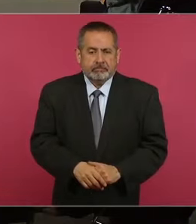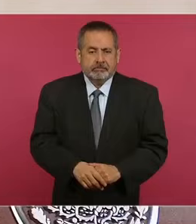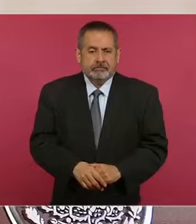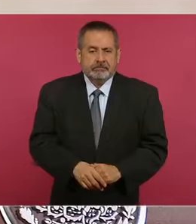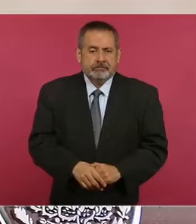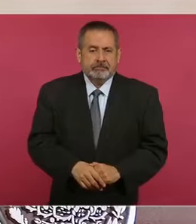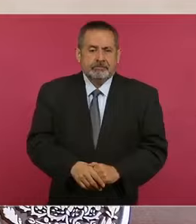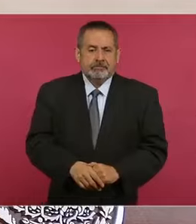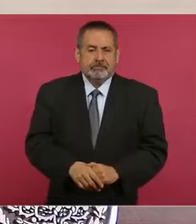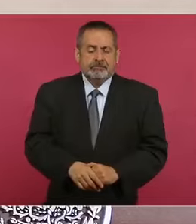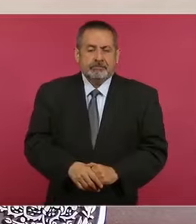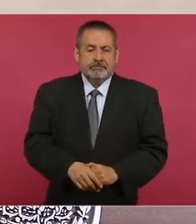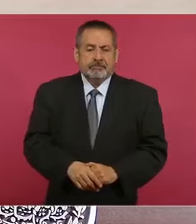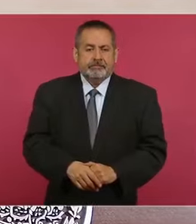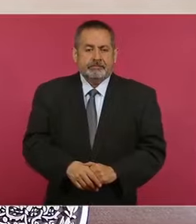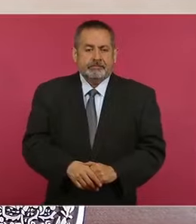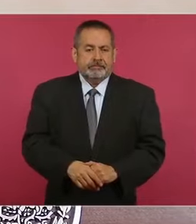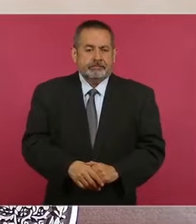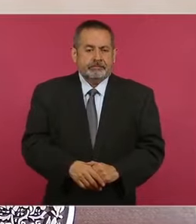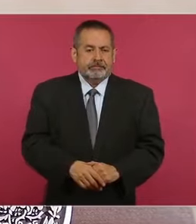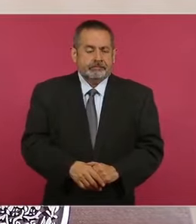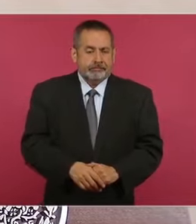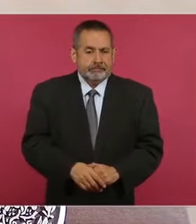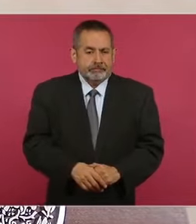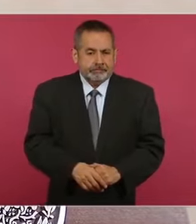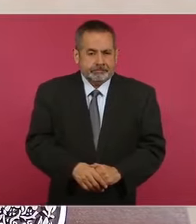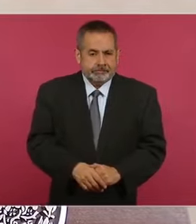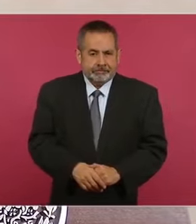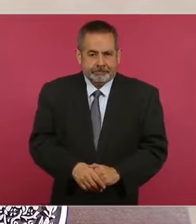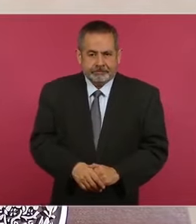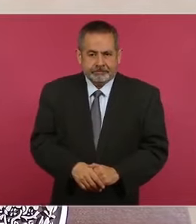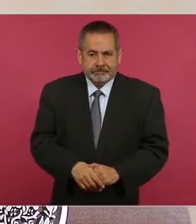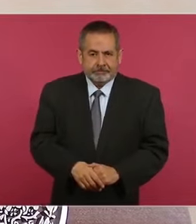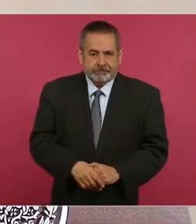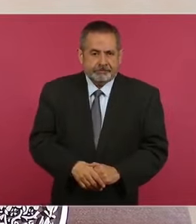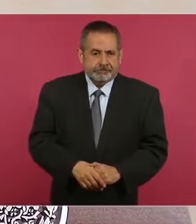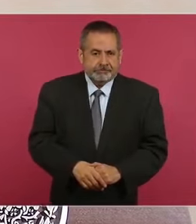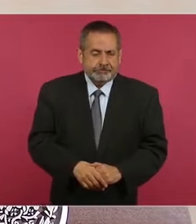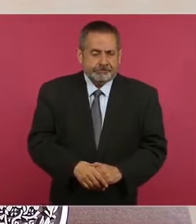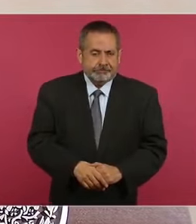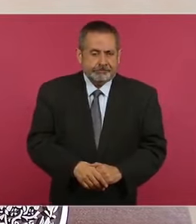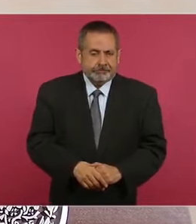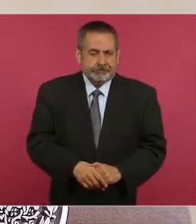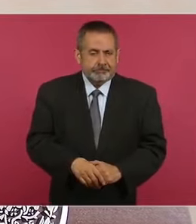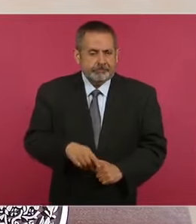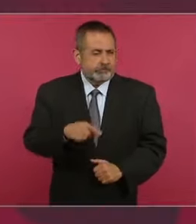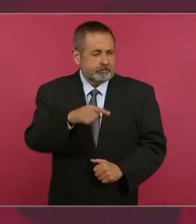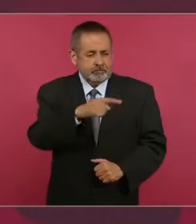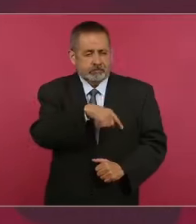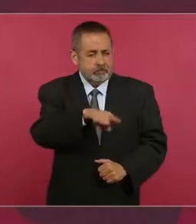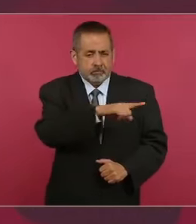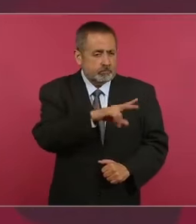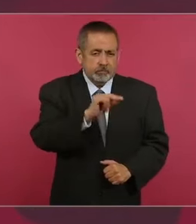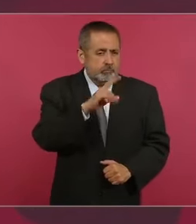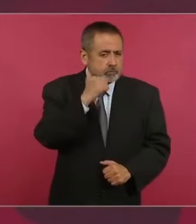se quiere que se amplíen las becas